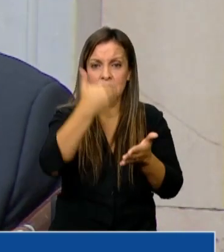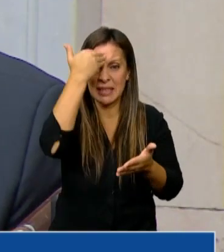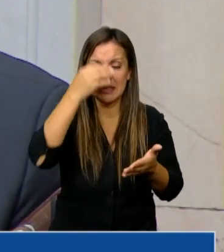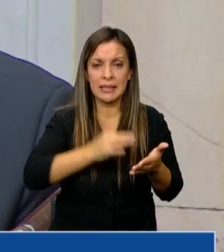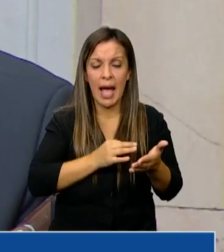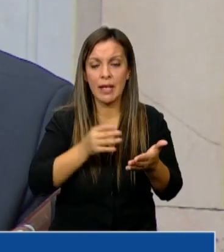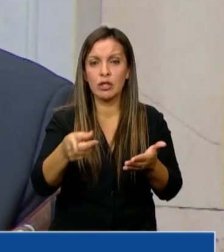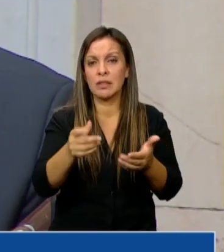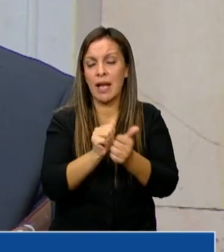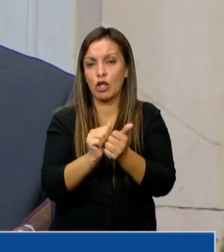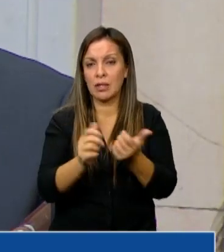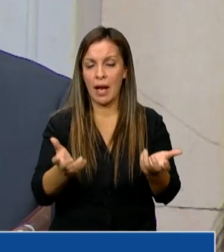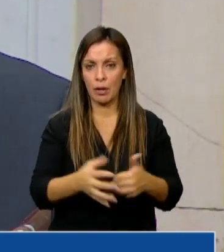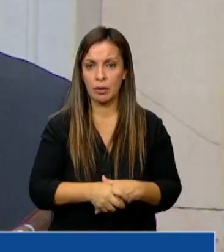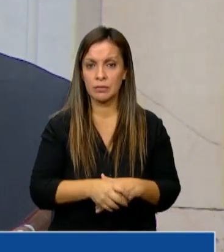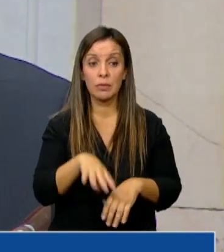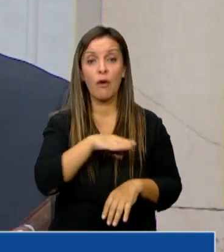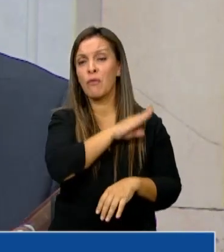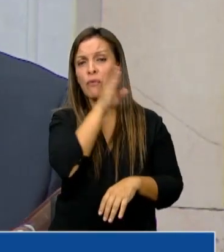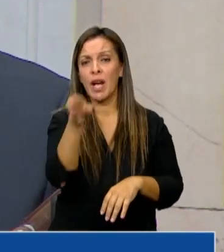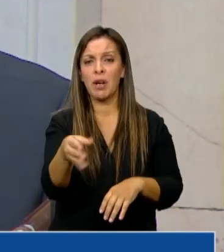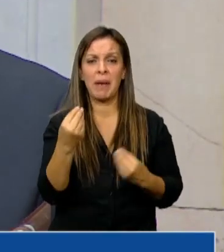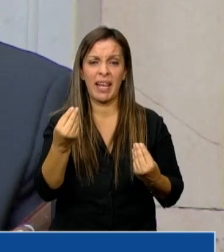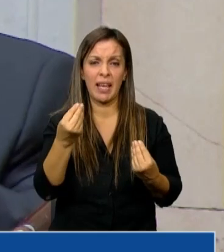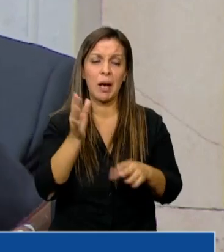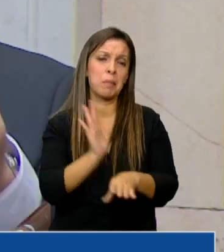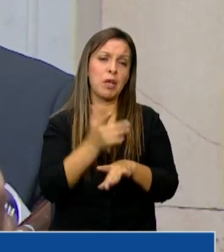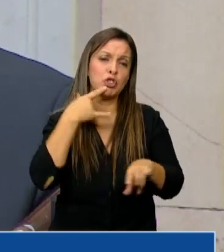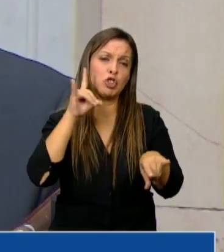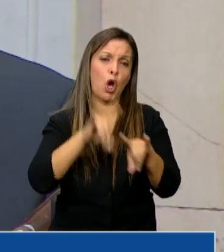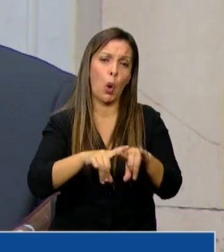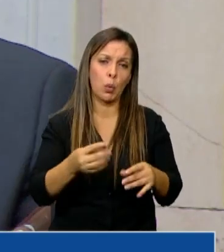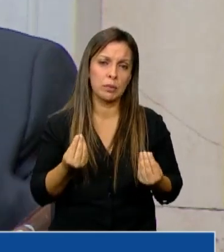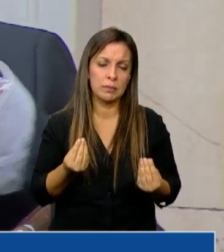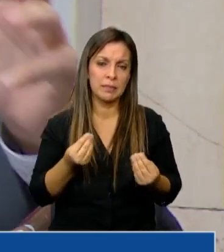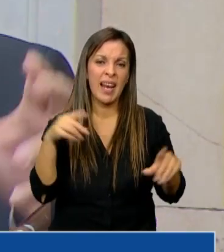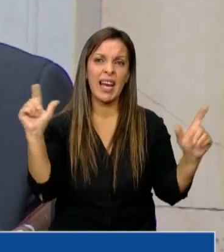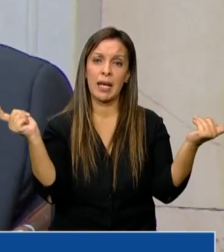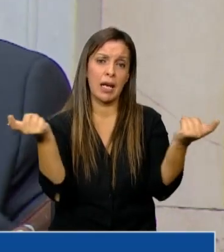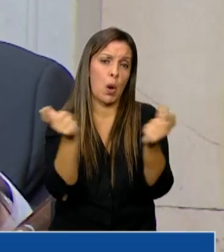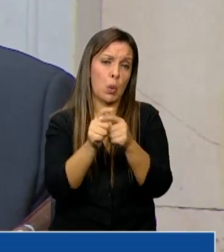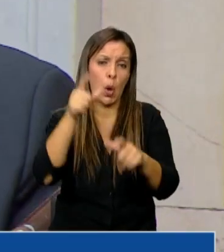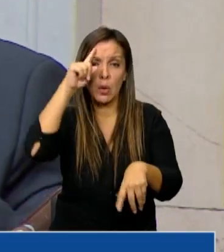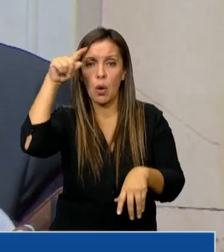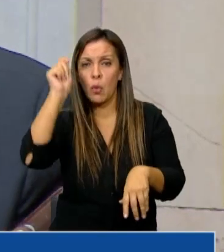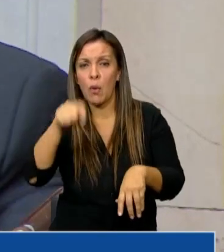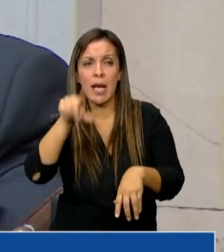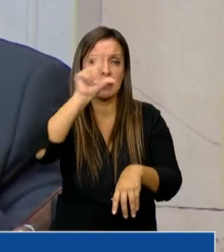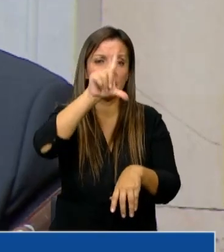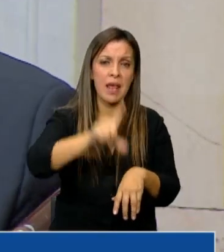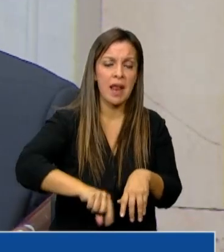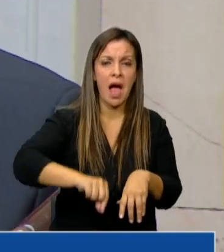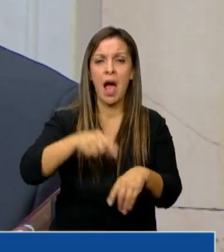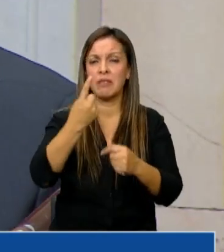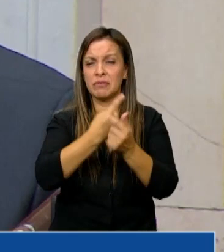ciudad de Rosario. Y fueron a hacer un show, una reunión de todos los jueces federales, fiscales, camaristas y